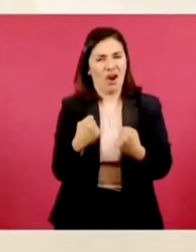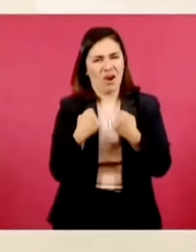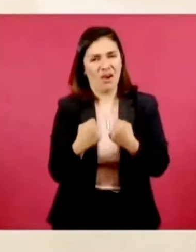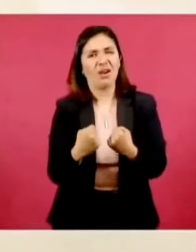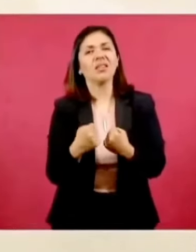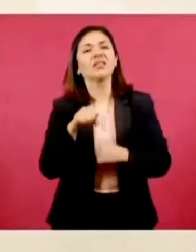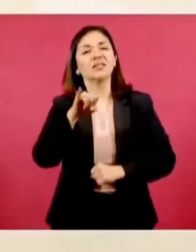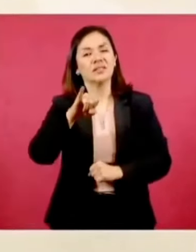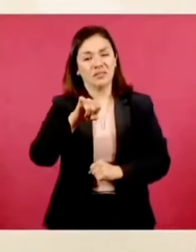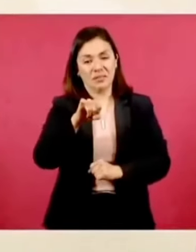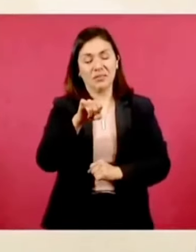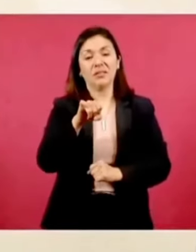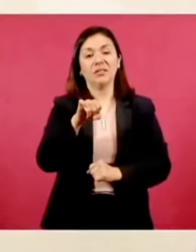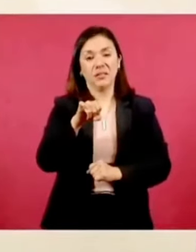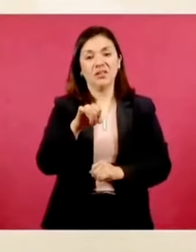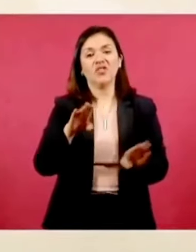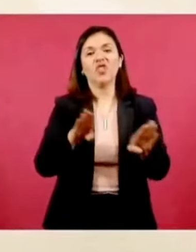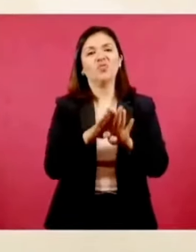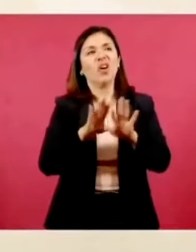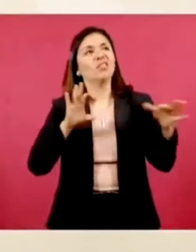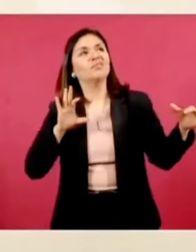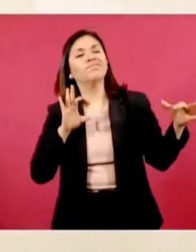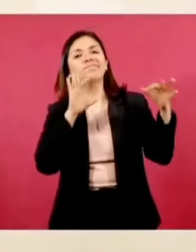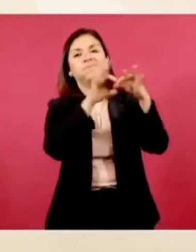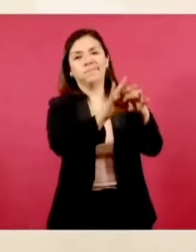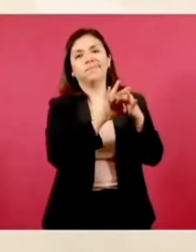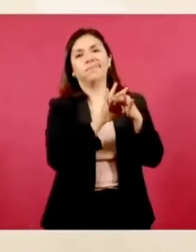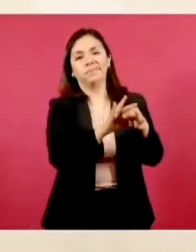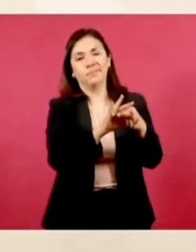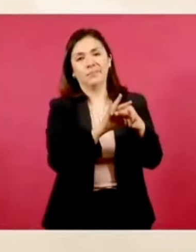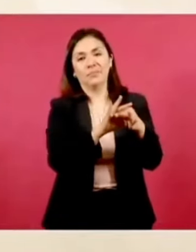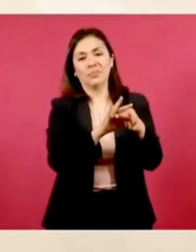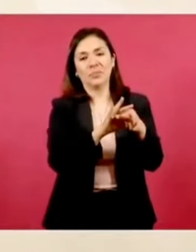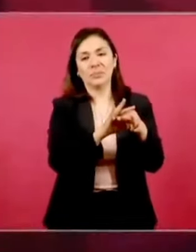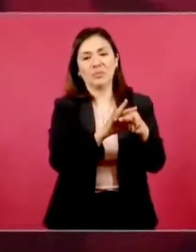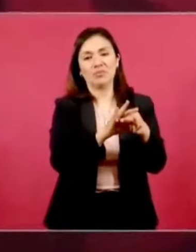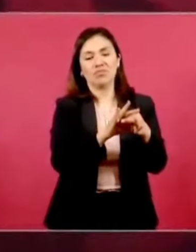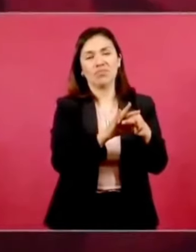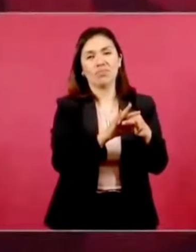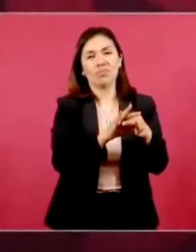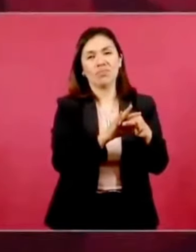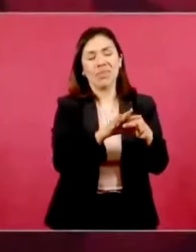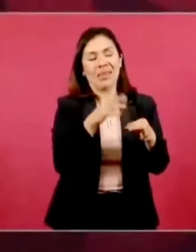esa relación promiscua